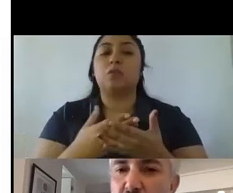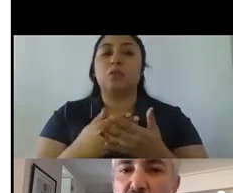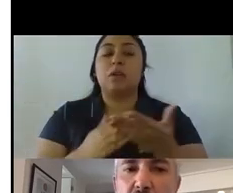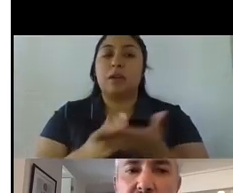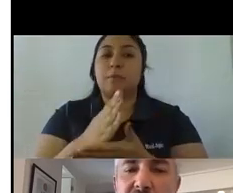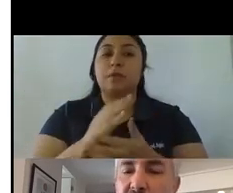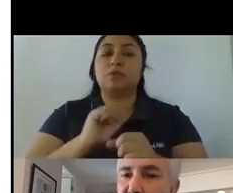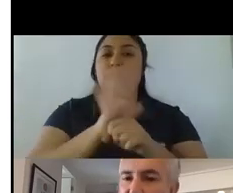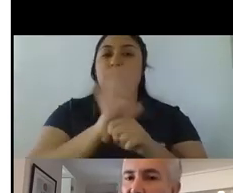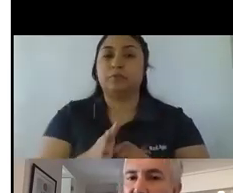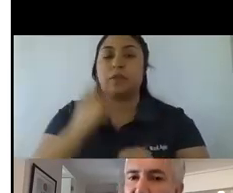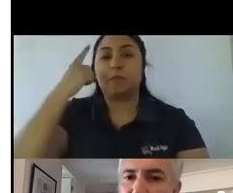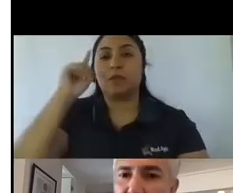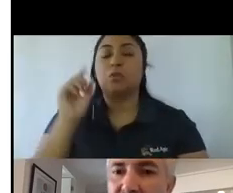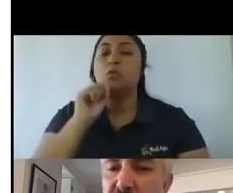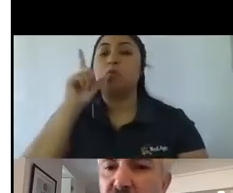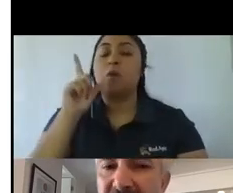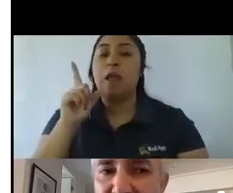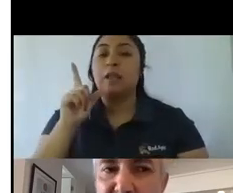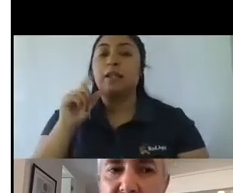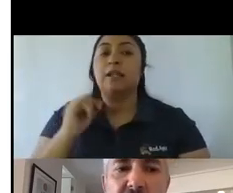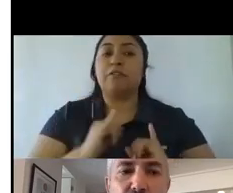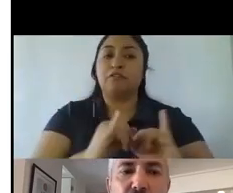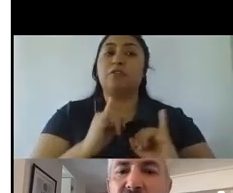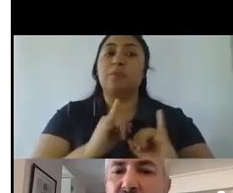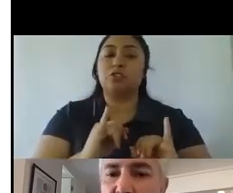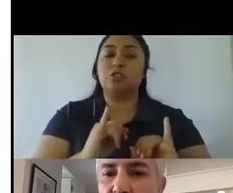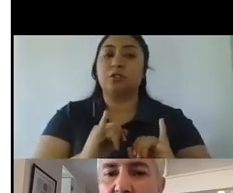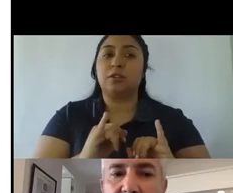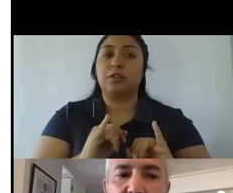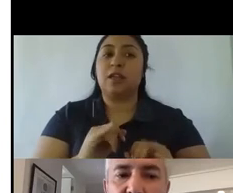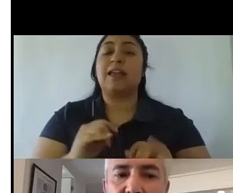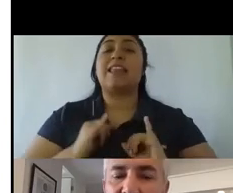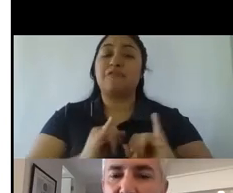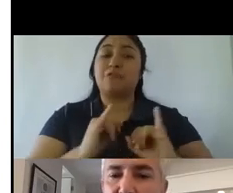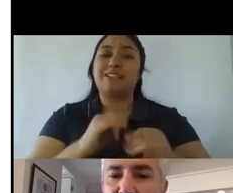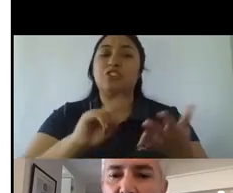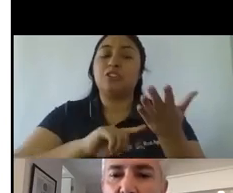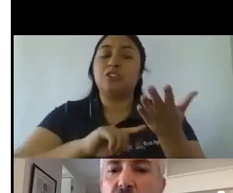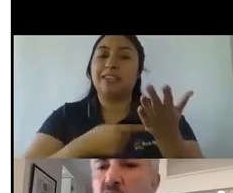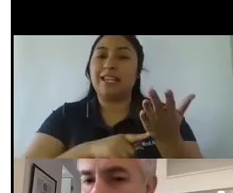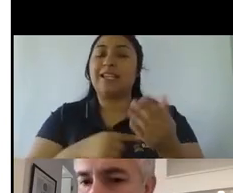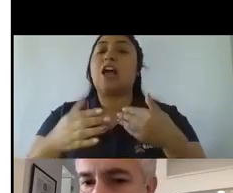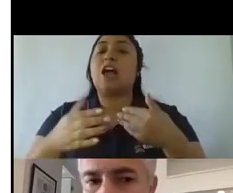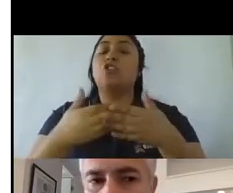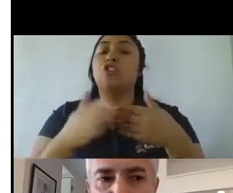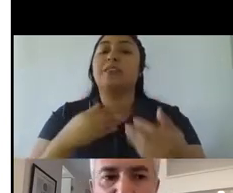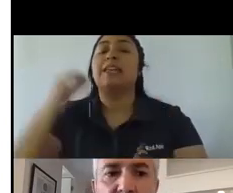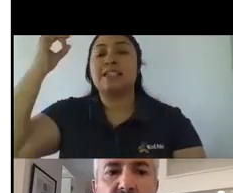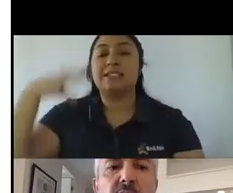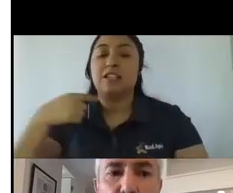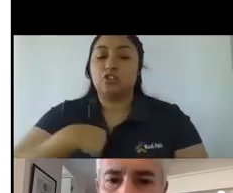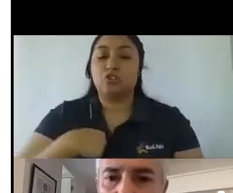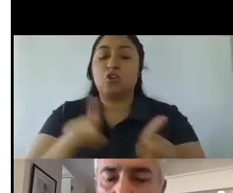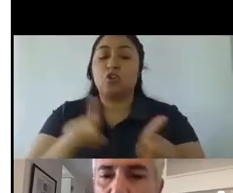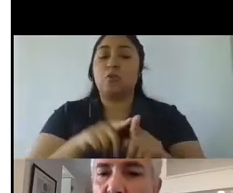de gobierno? ¿la política? no, no, no, no la información técnica ¿dónde sé yo qué es lo que tengo que hacer como empleador? ¿cómo hago yo un trámite?